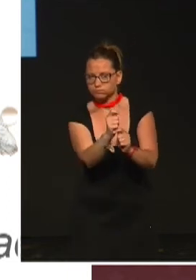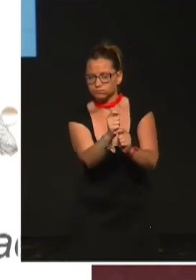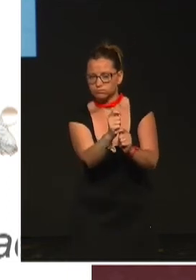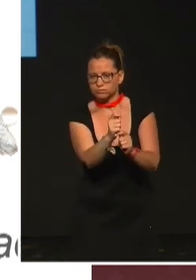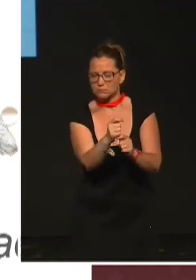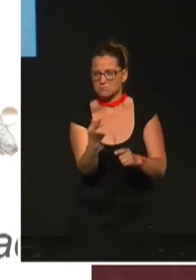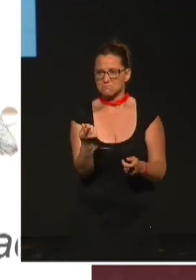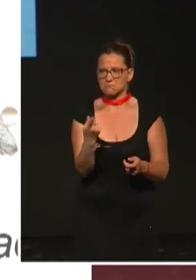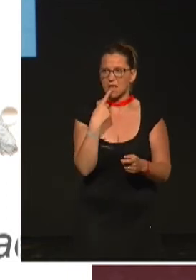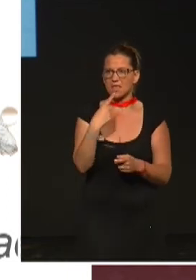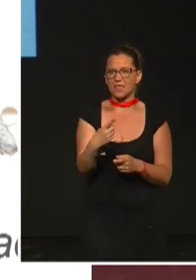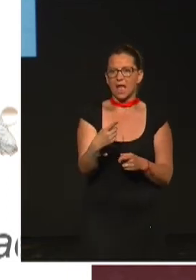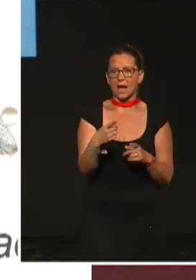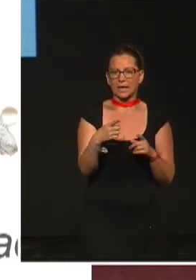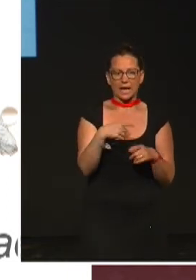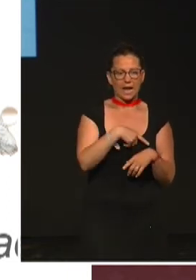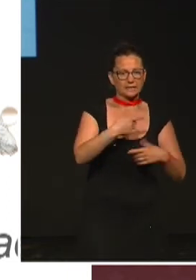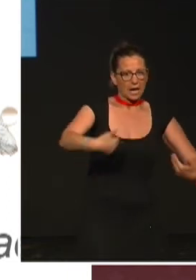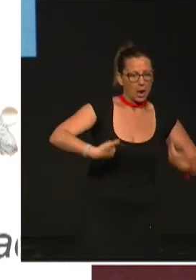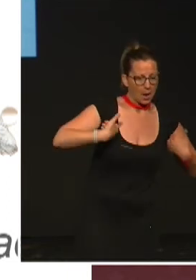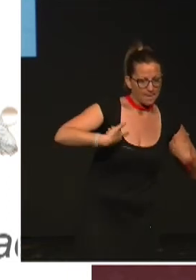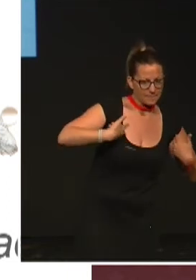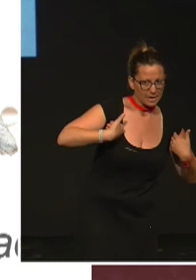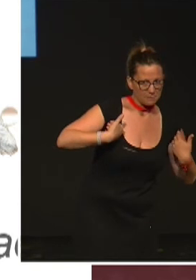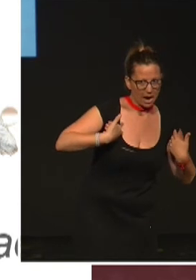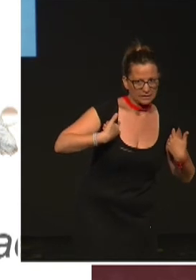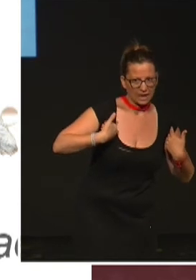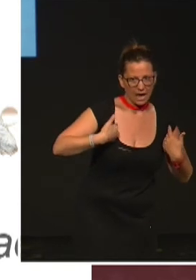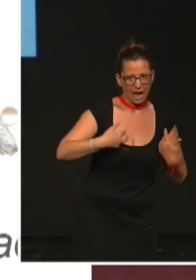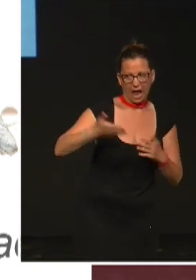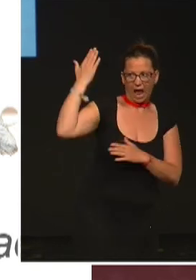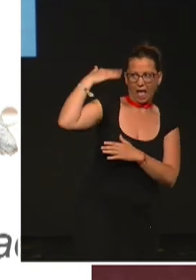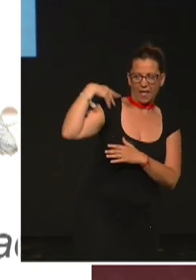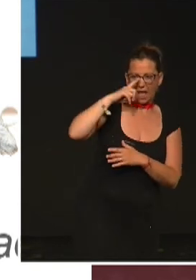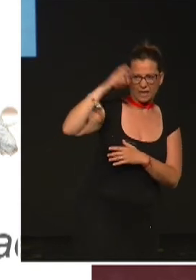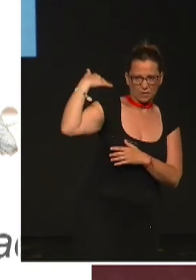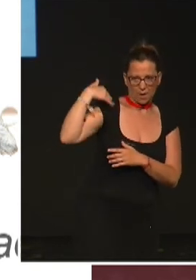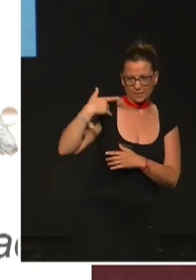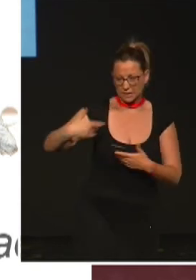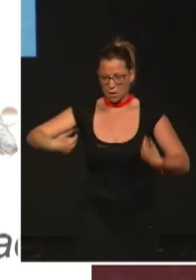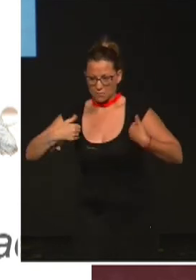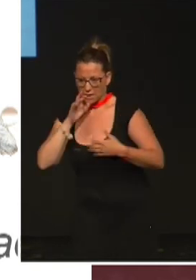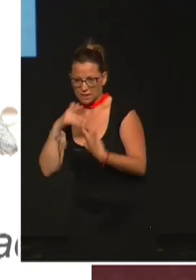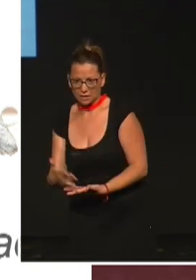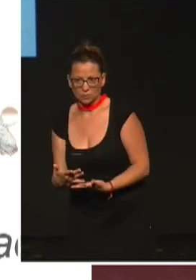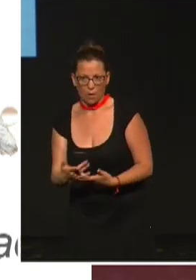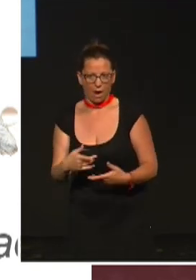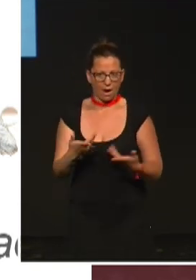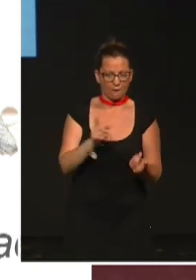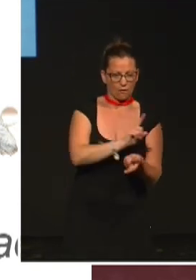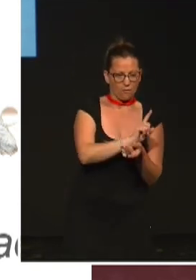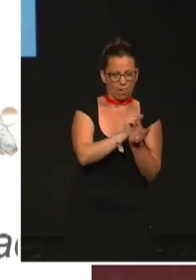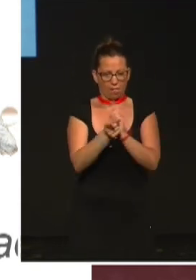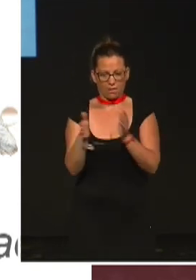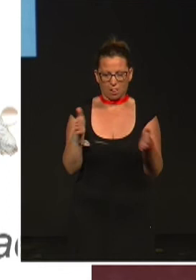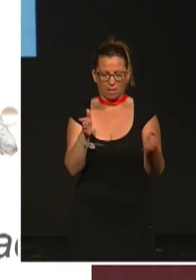hablaban de él como el eslabón perdido entre los primates primitivos y los actuales. Y por eso se le dio el nombre de Darwinus massillai. Salió en todos los